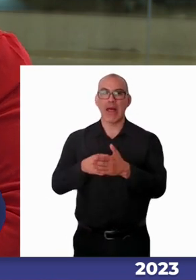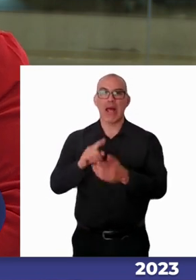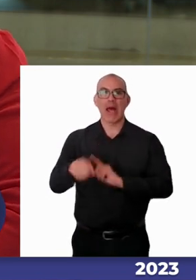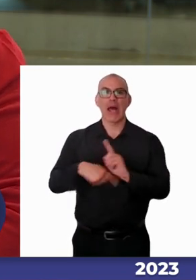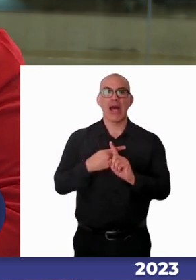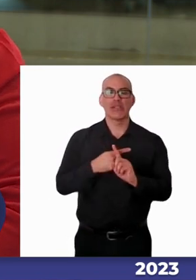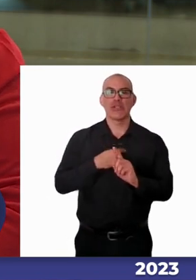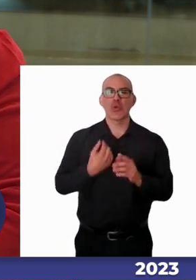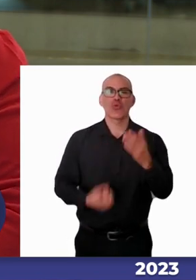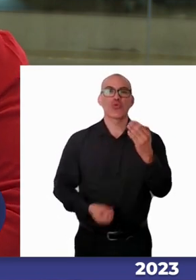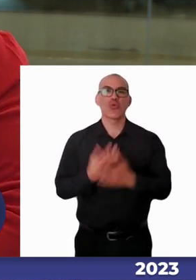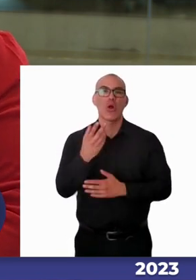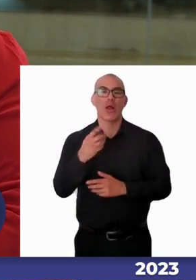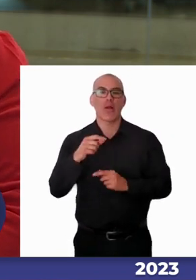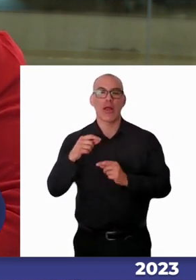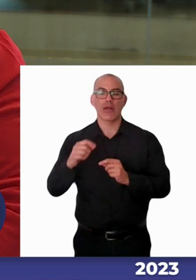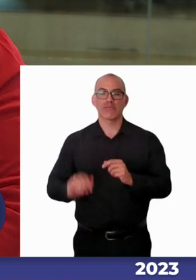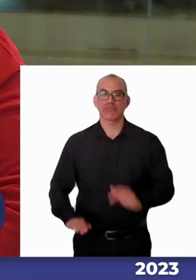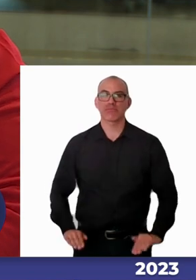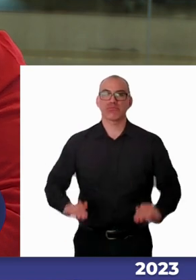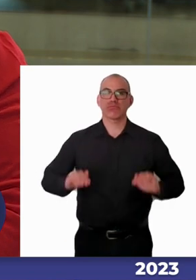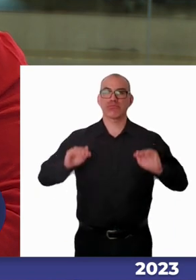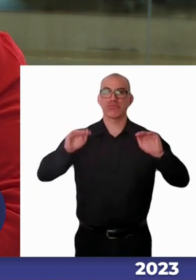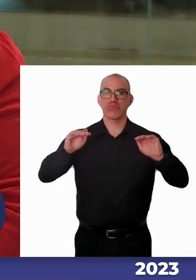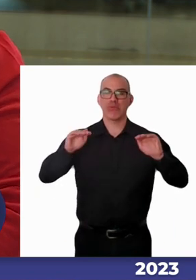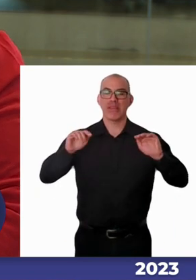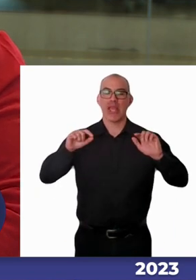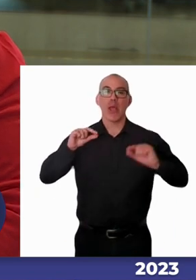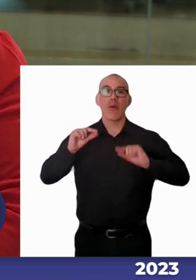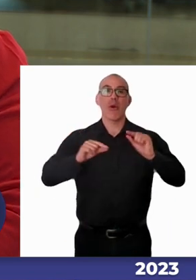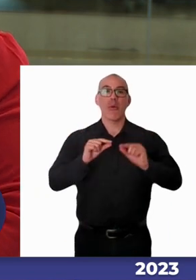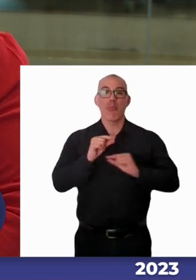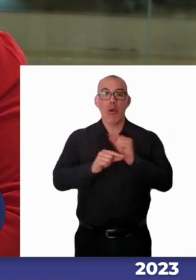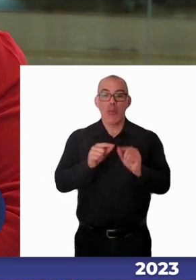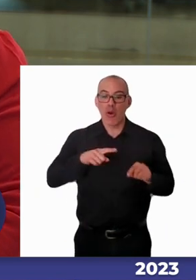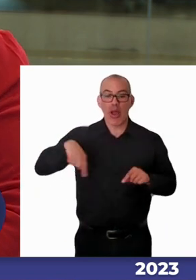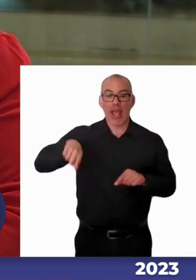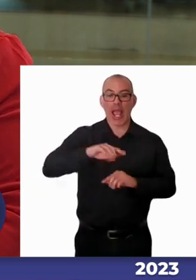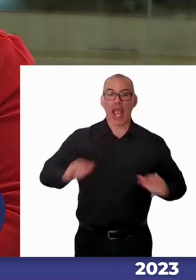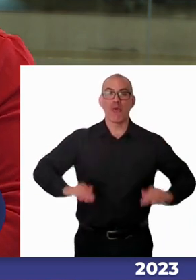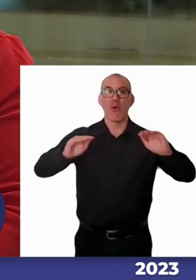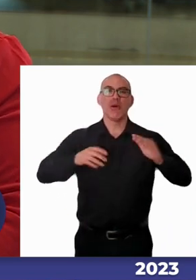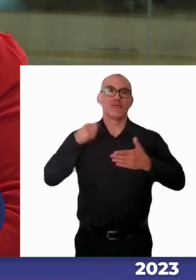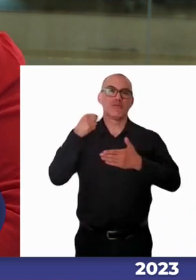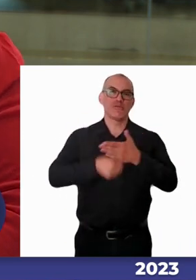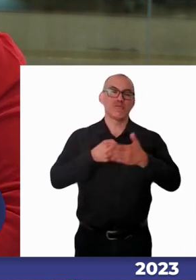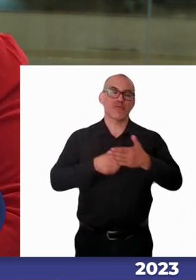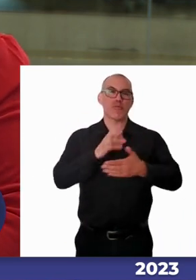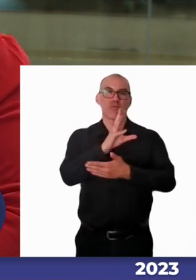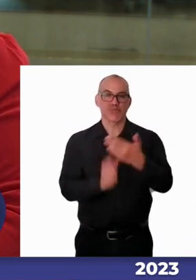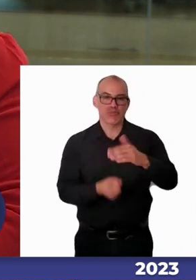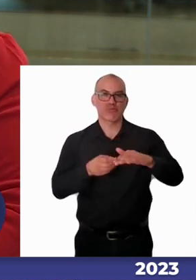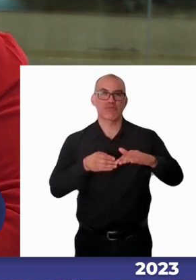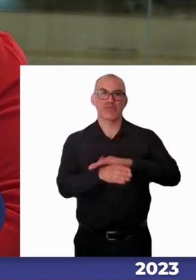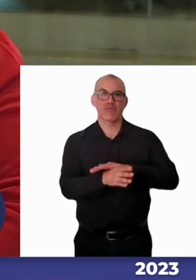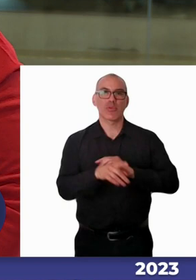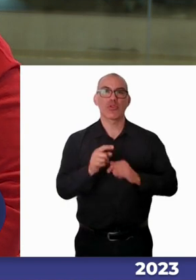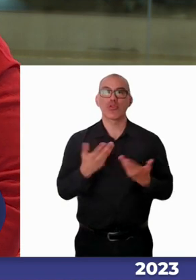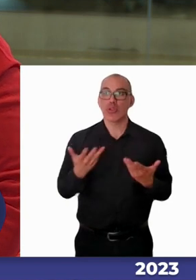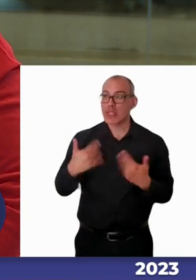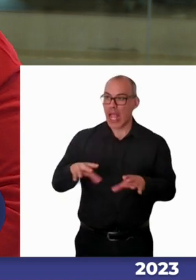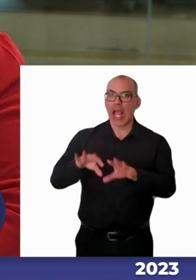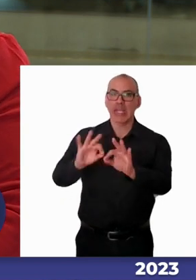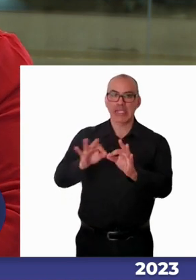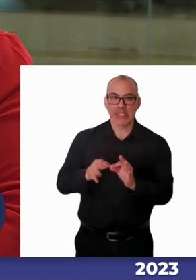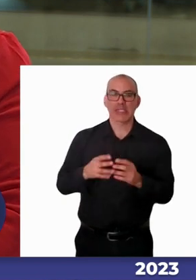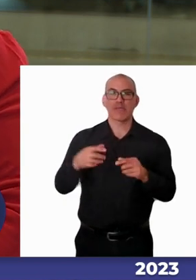generaciones empiecen a romper esa barrera y digan, no, ¿sabes qué? Ya, pero acá tenemos intérprete, acá tenemos ingresos, acá tenemos